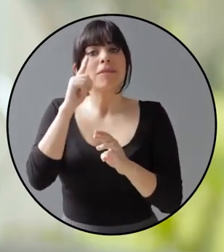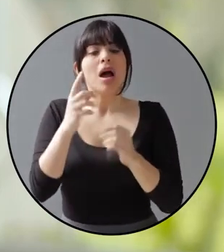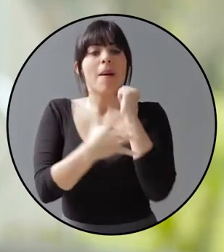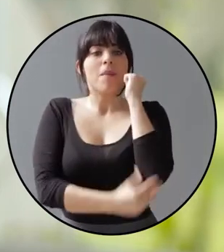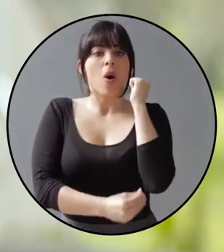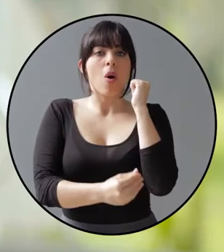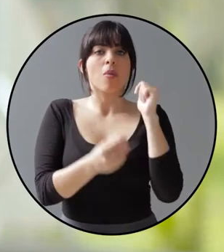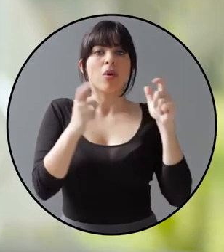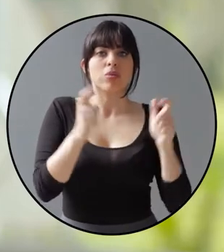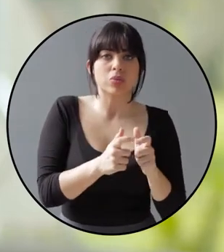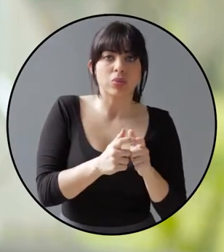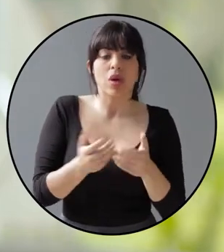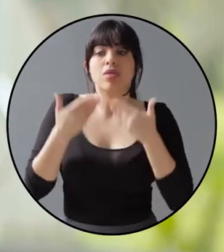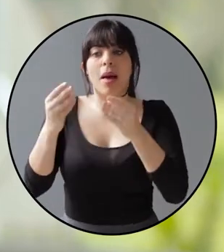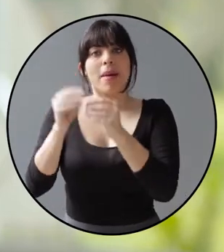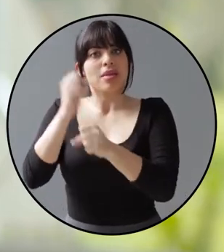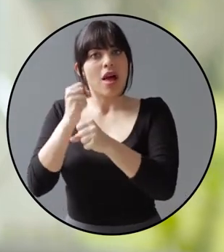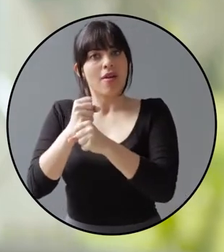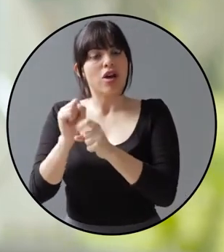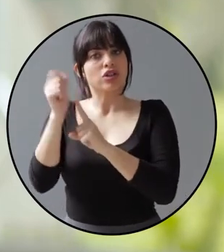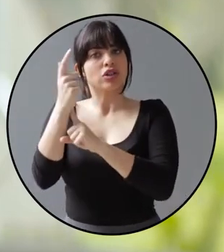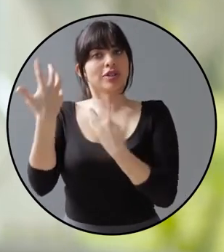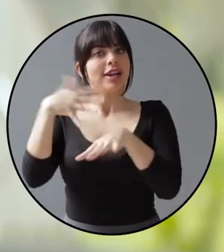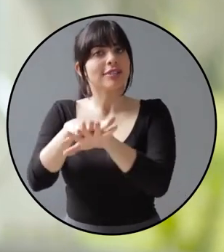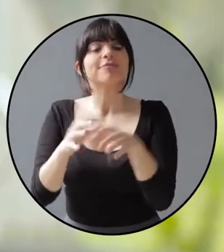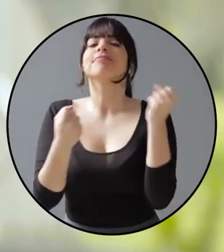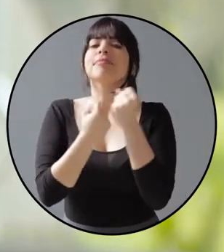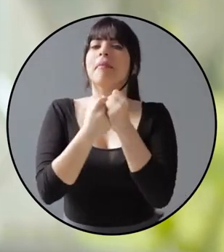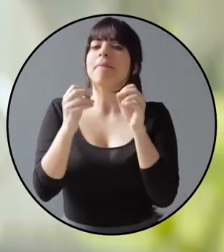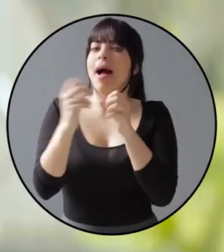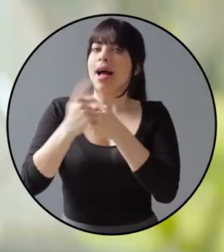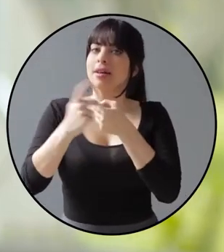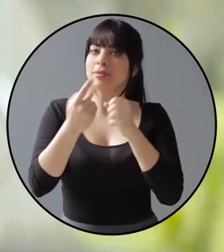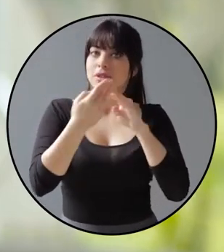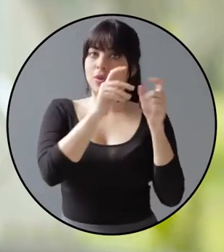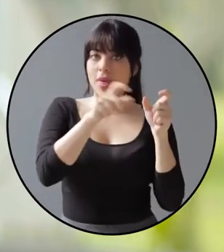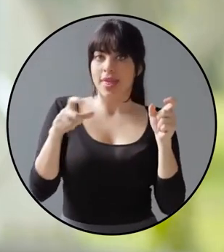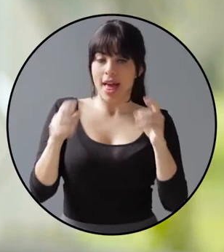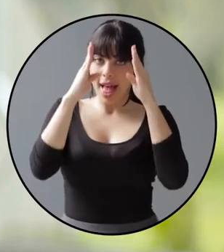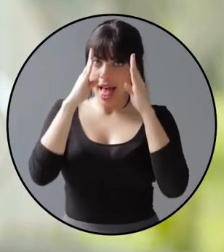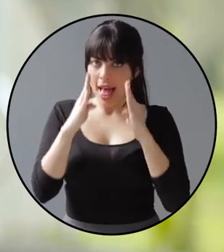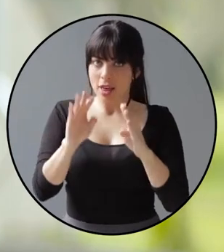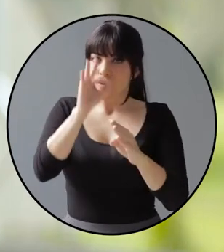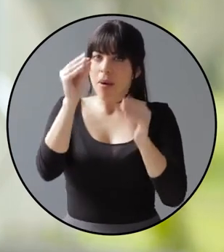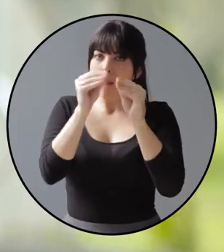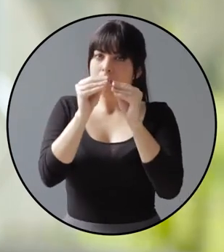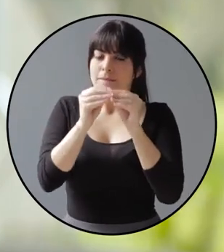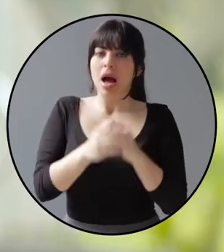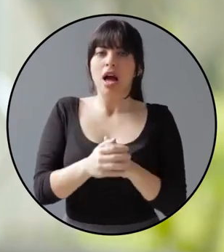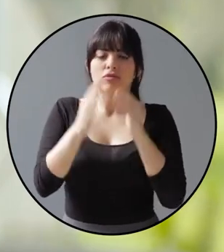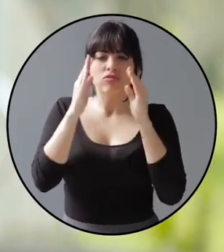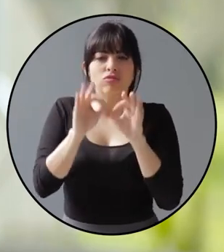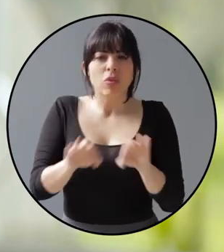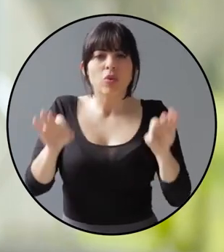reducir la pobreza y generar empleo e inclusión social. Impulsa la participación ciudadana y atiende con prioridad a